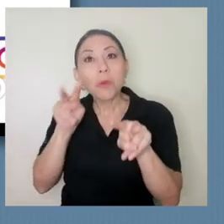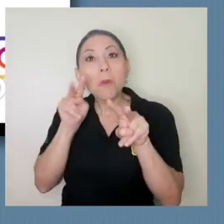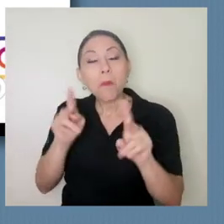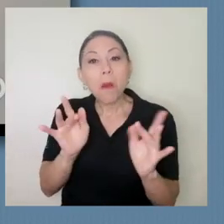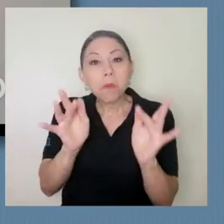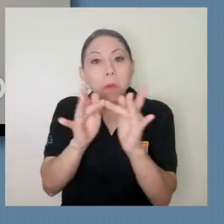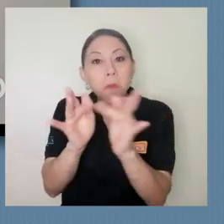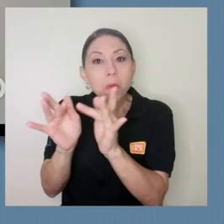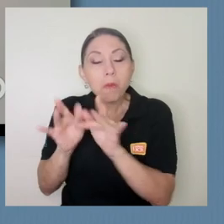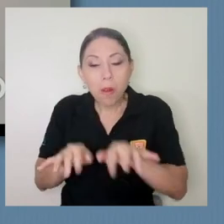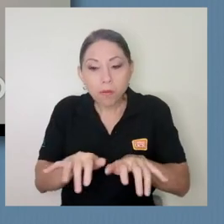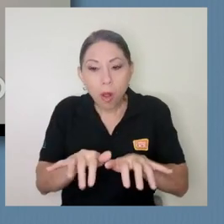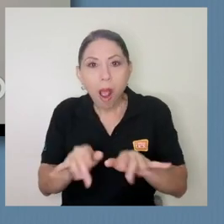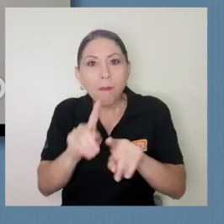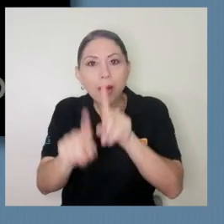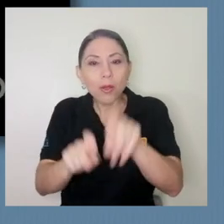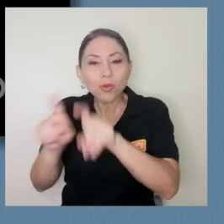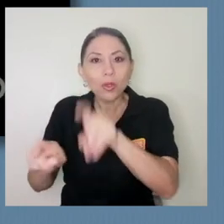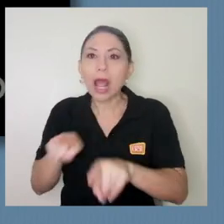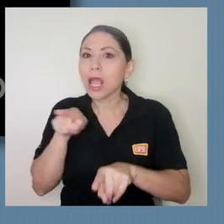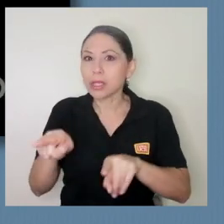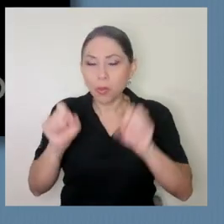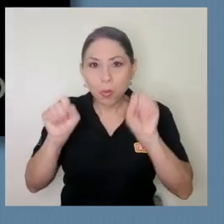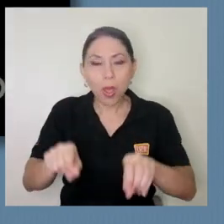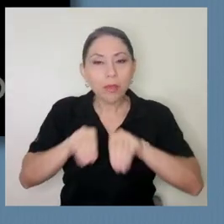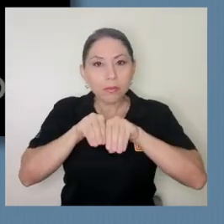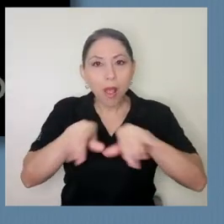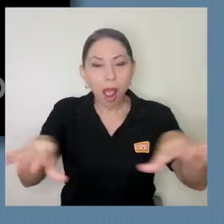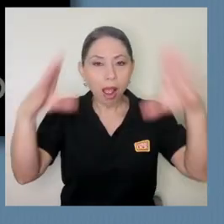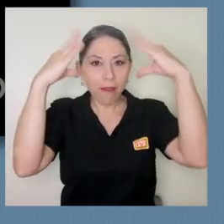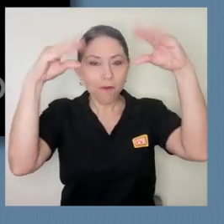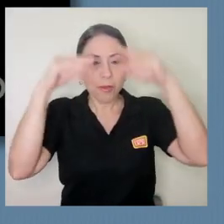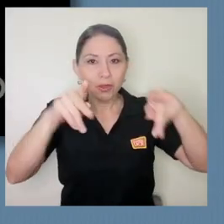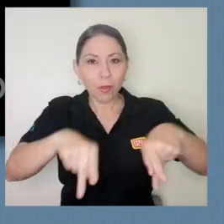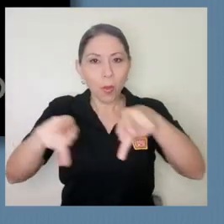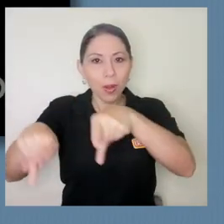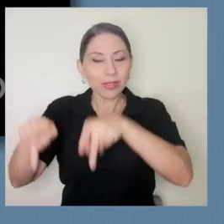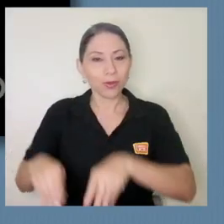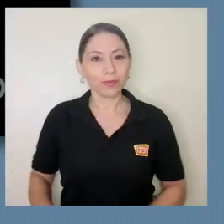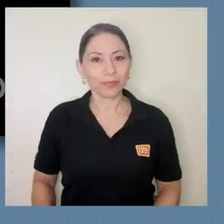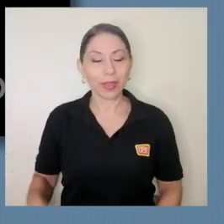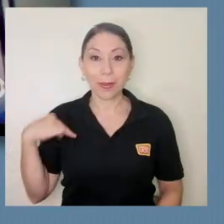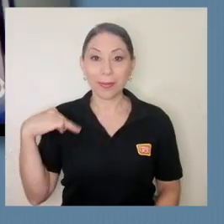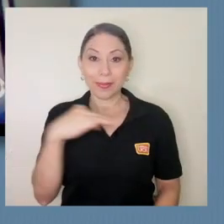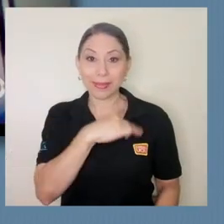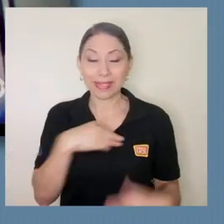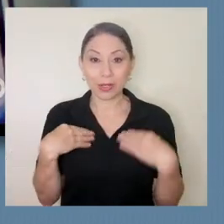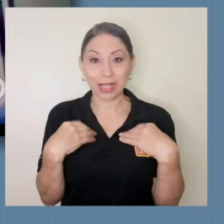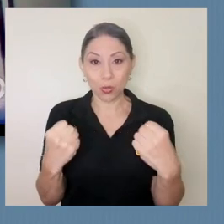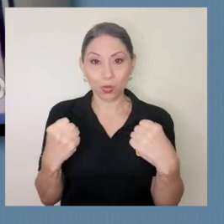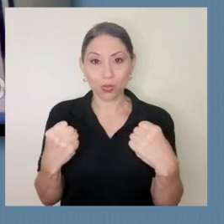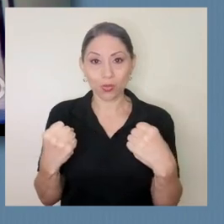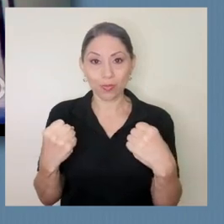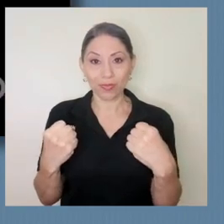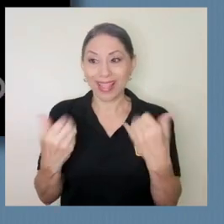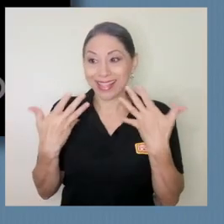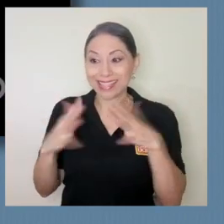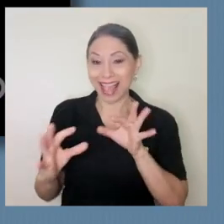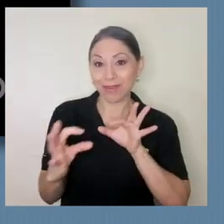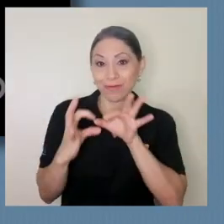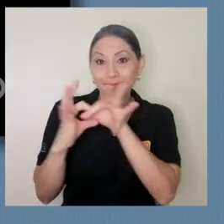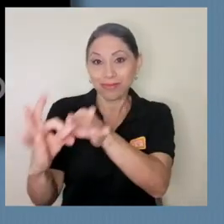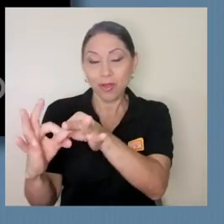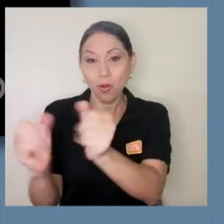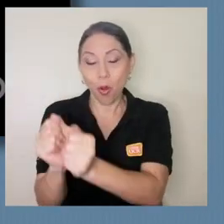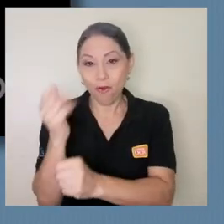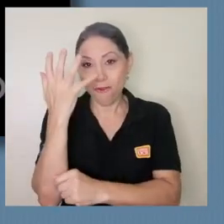eso da mayores posibilidades de alcance y de cobertura en la población el Ministerio de Salud con esta alianza con